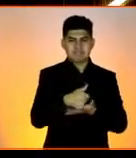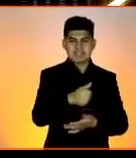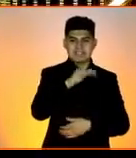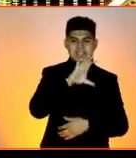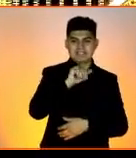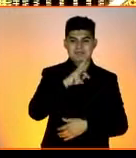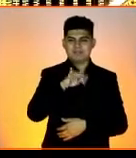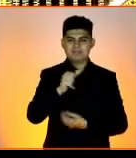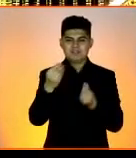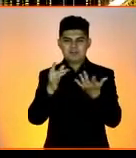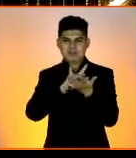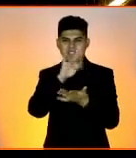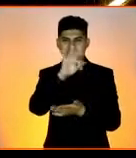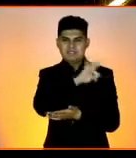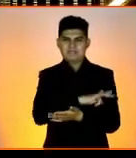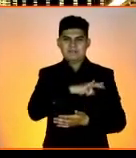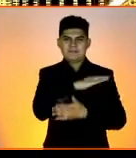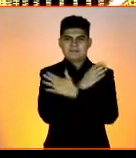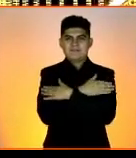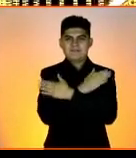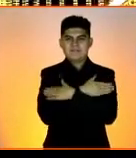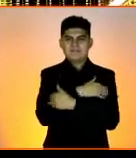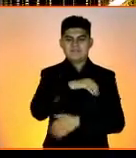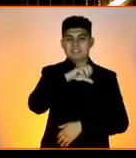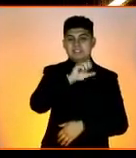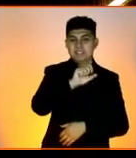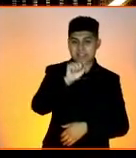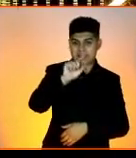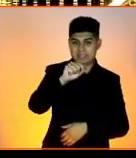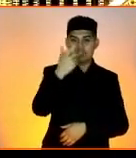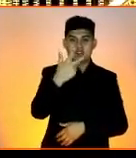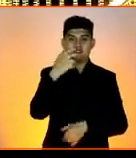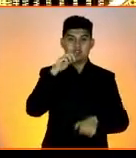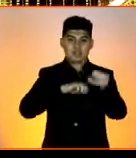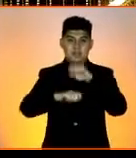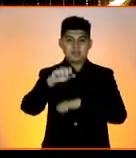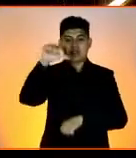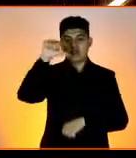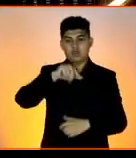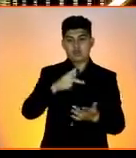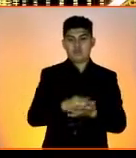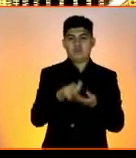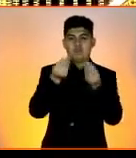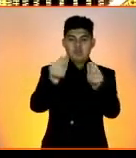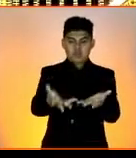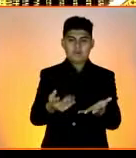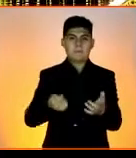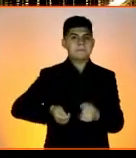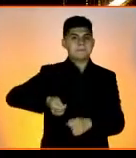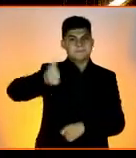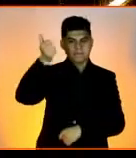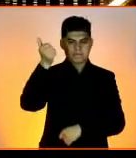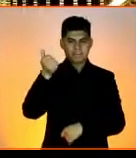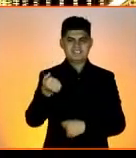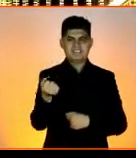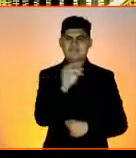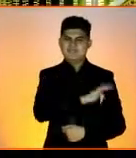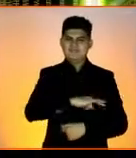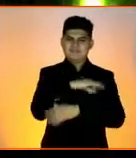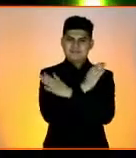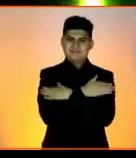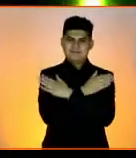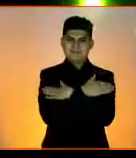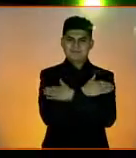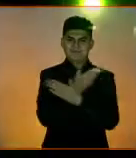invitación y muchas felicidades a estas 68 empresas que el día de hoy reciben su distintivo por primera vez. Muchas felicidades.